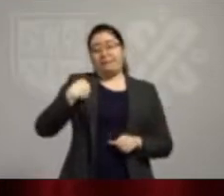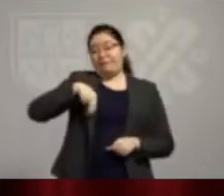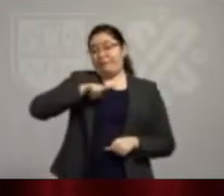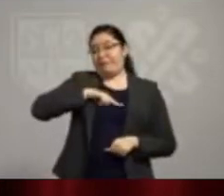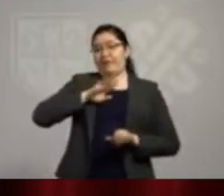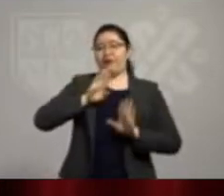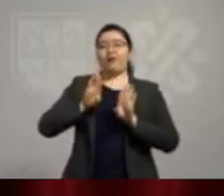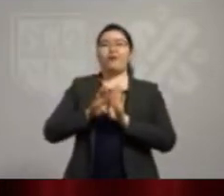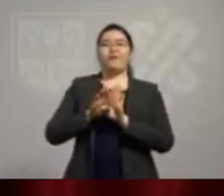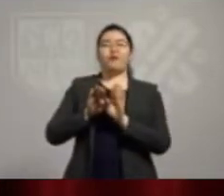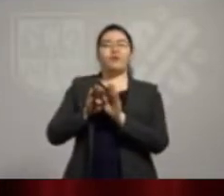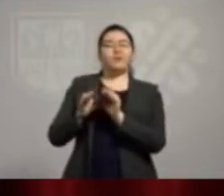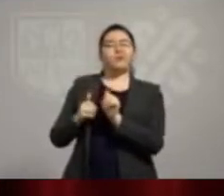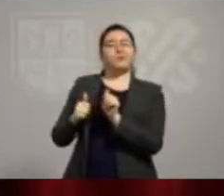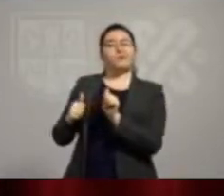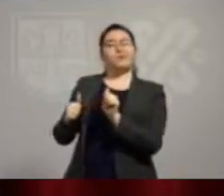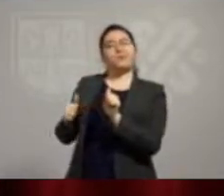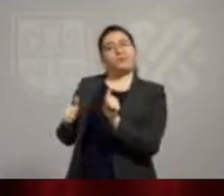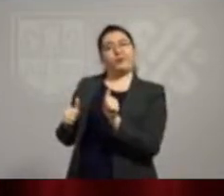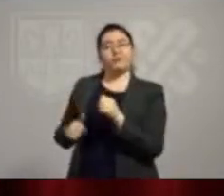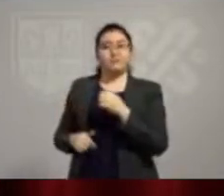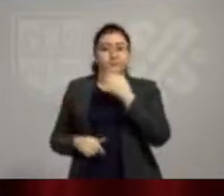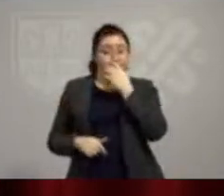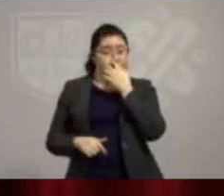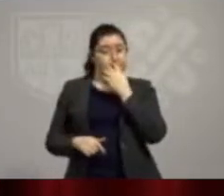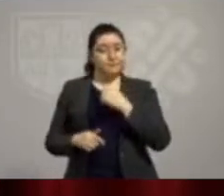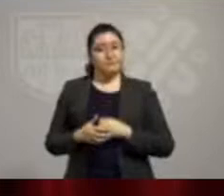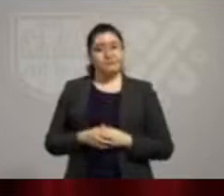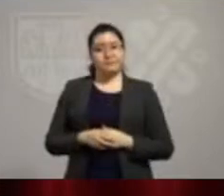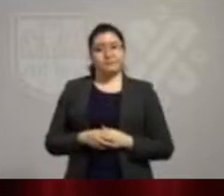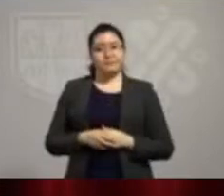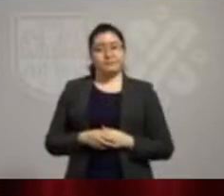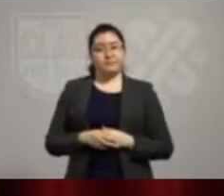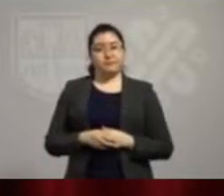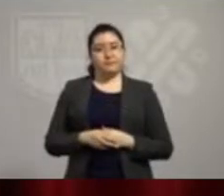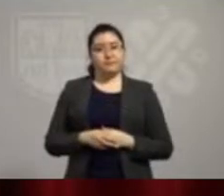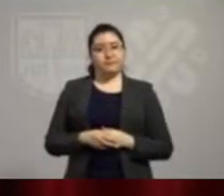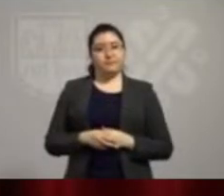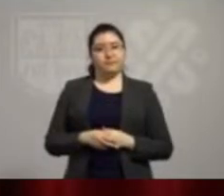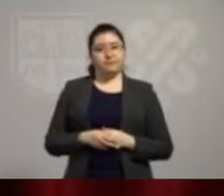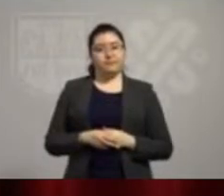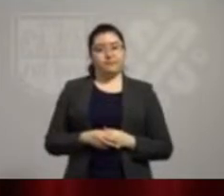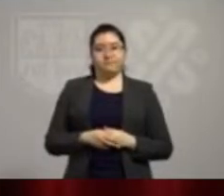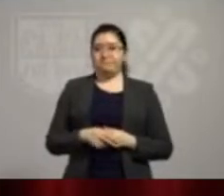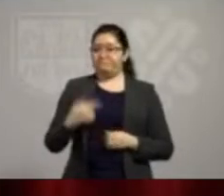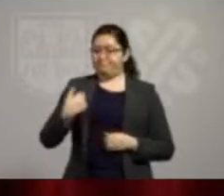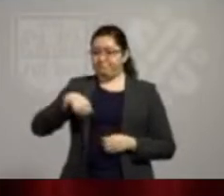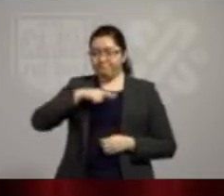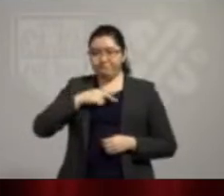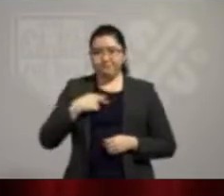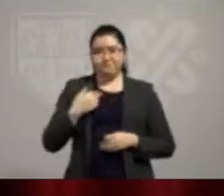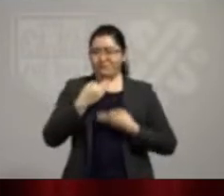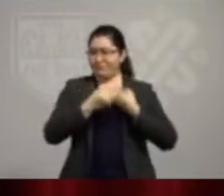dejado rezagada, y que revisando todos los protocolos